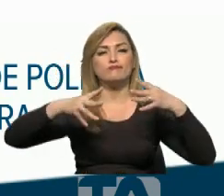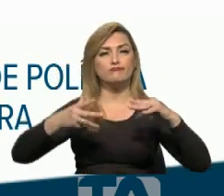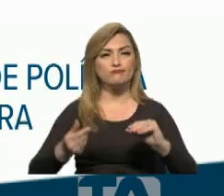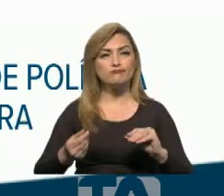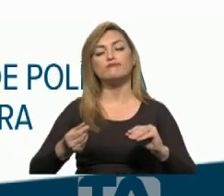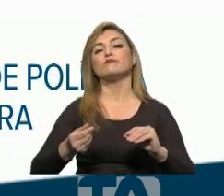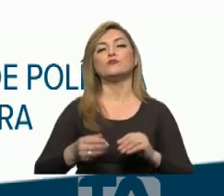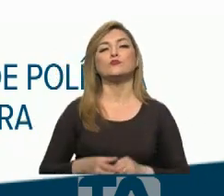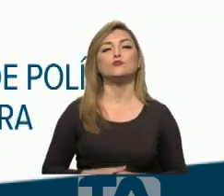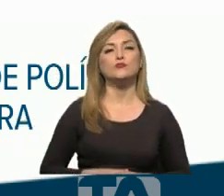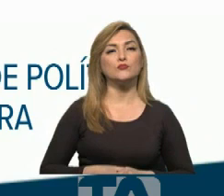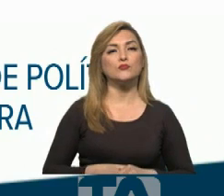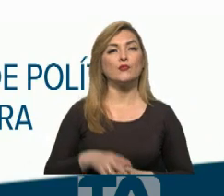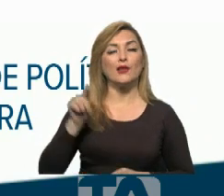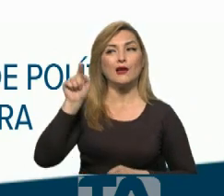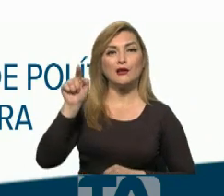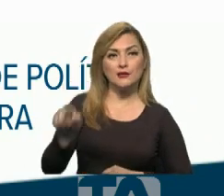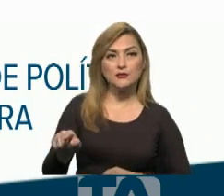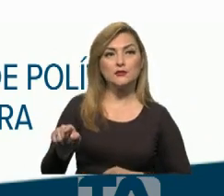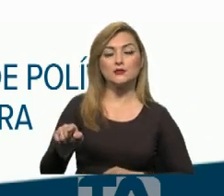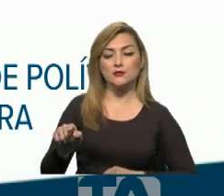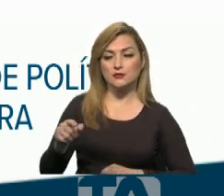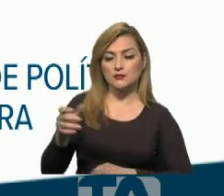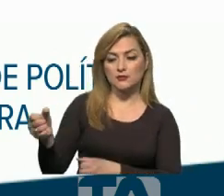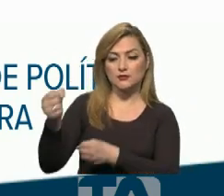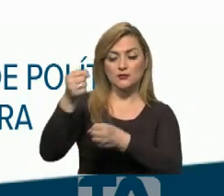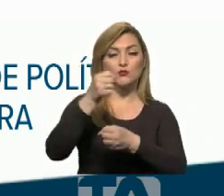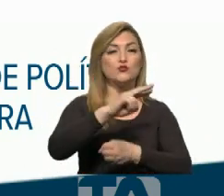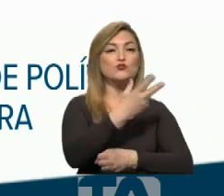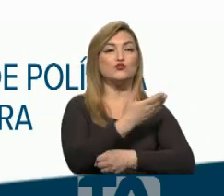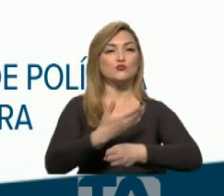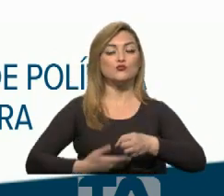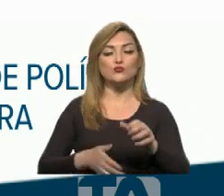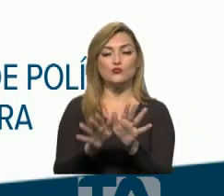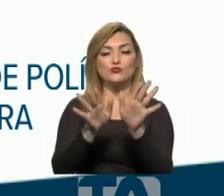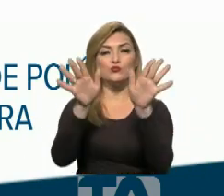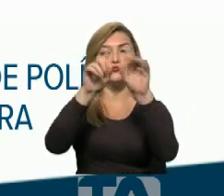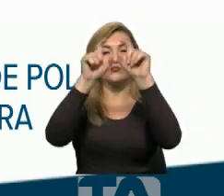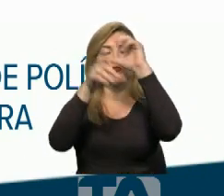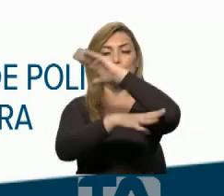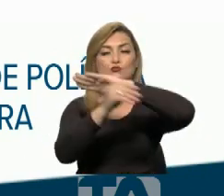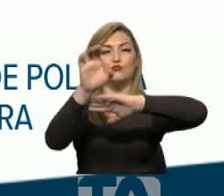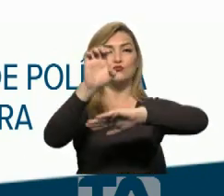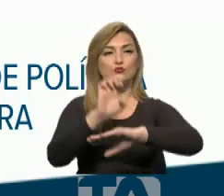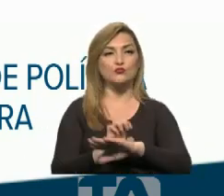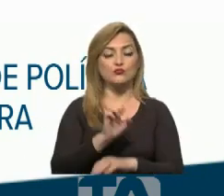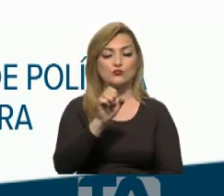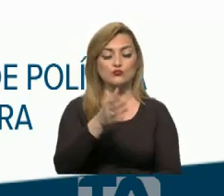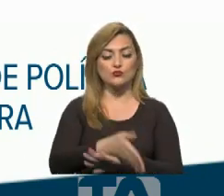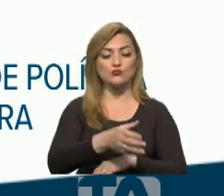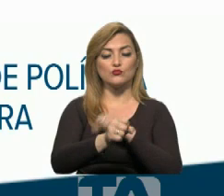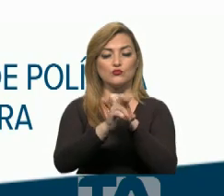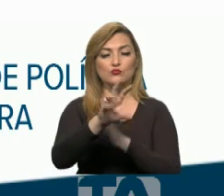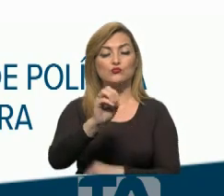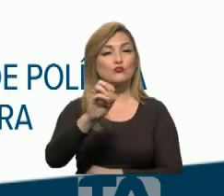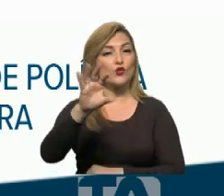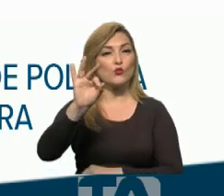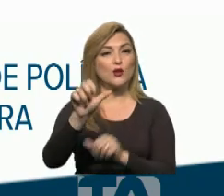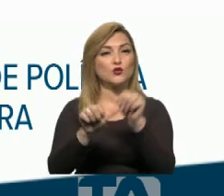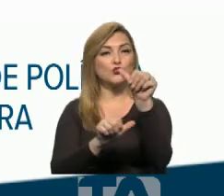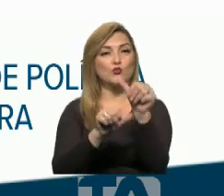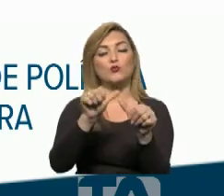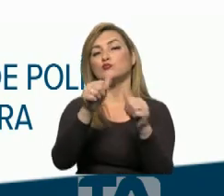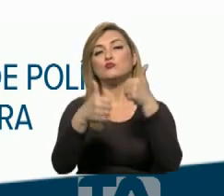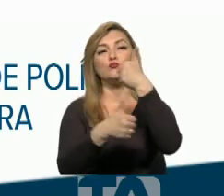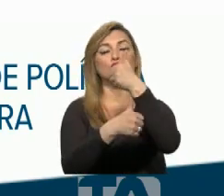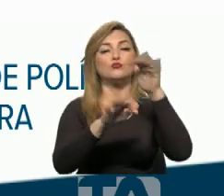Ciudadana. Para entonces fue designado Vicepresidente General de Petroecuador. En 2009 fue asesor de la Subsecretaría de Política